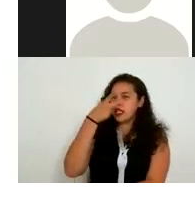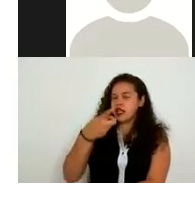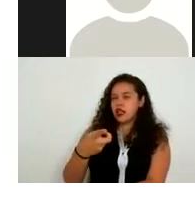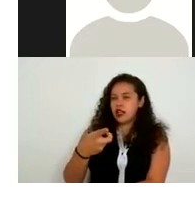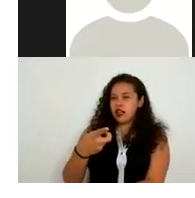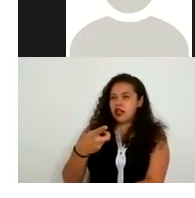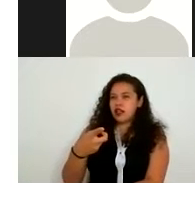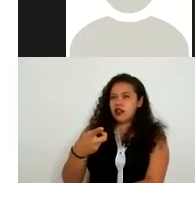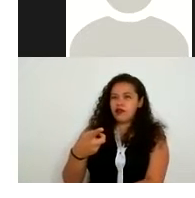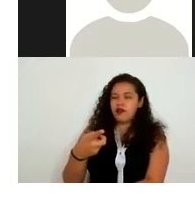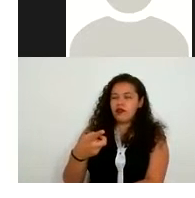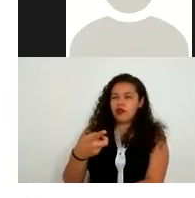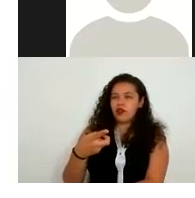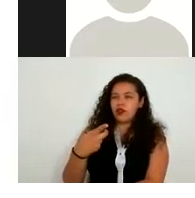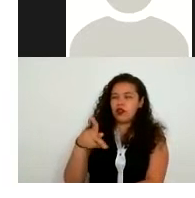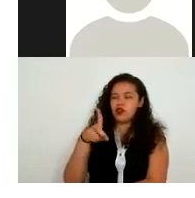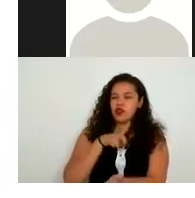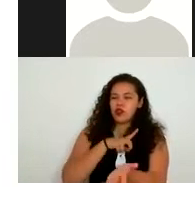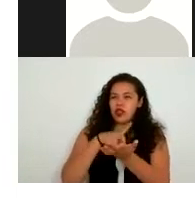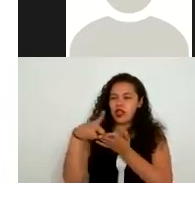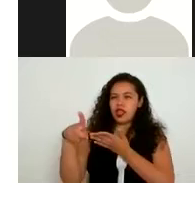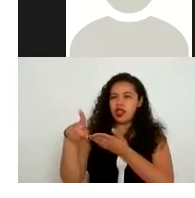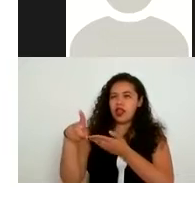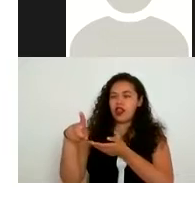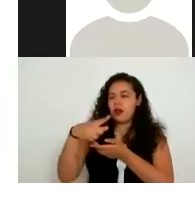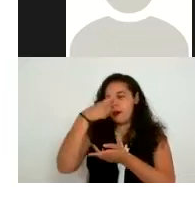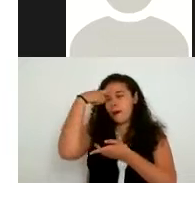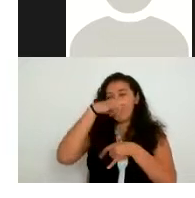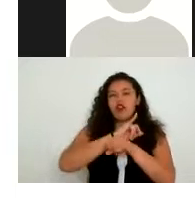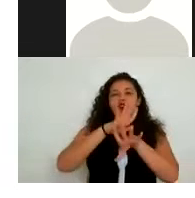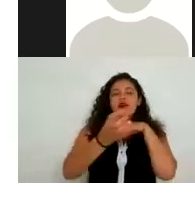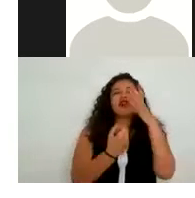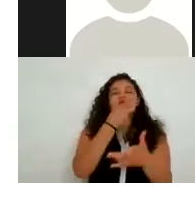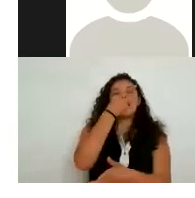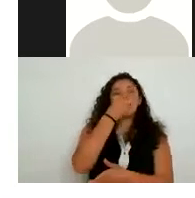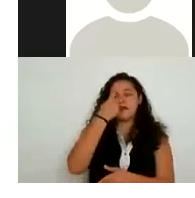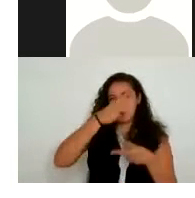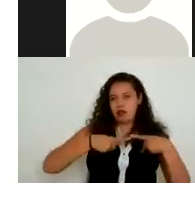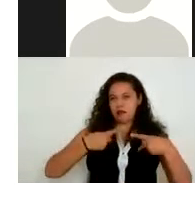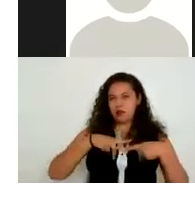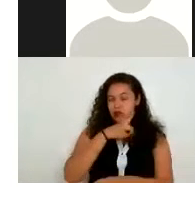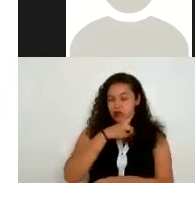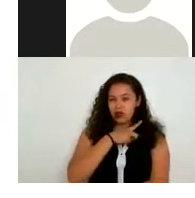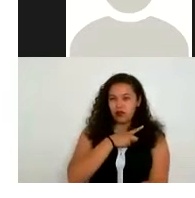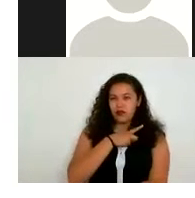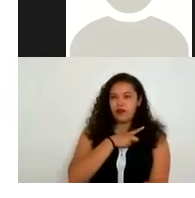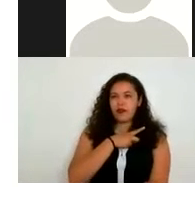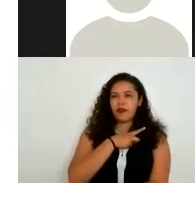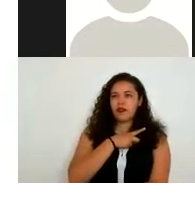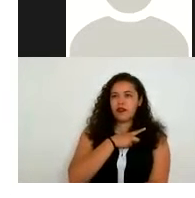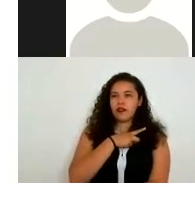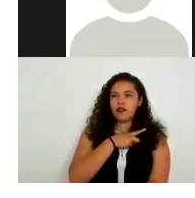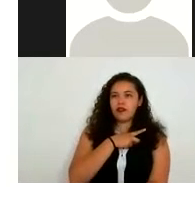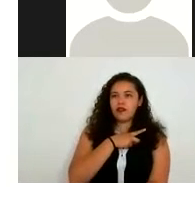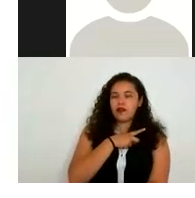derechos uno de ellos es el derecho de rectificación para que las propias personas también nos ayuden en eso porque nosotros no